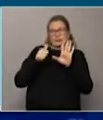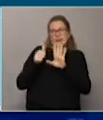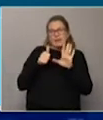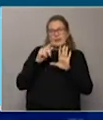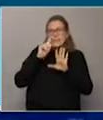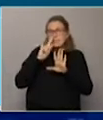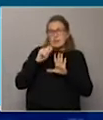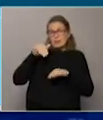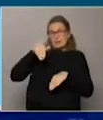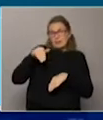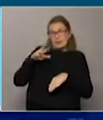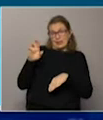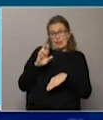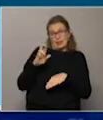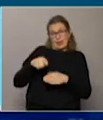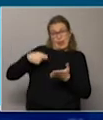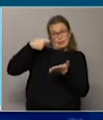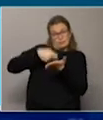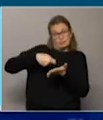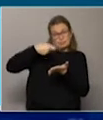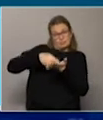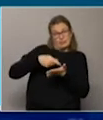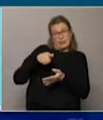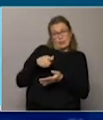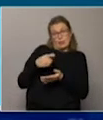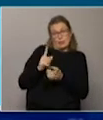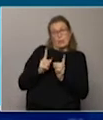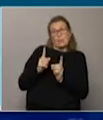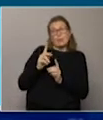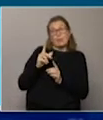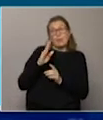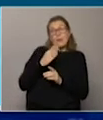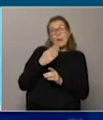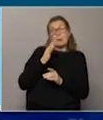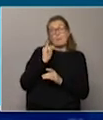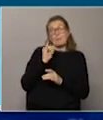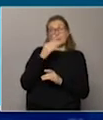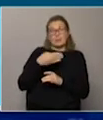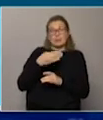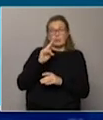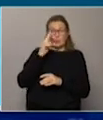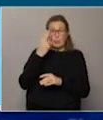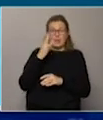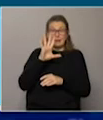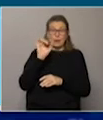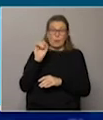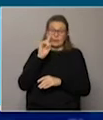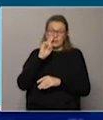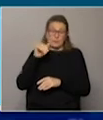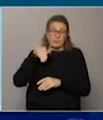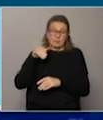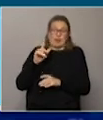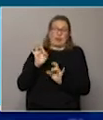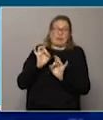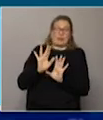mil millones de dólares a los acreedores. Eso es parte de una referencia. El PIB de Uruguay en un año es de 50 mil millones. O